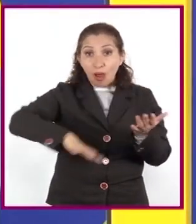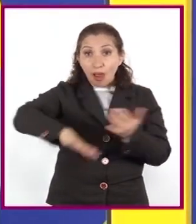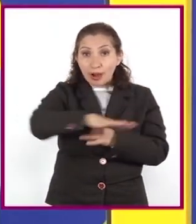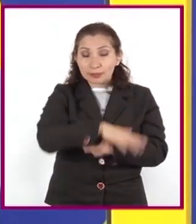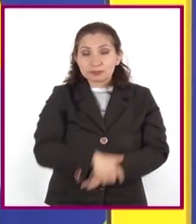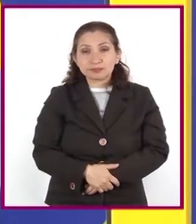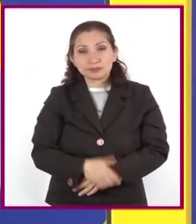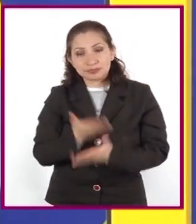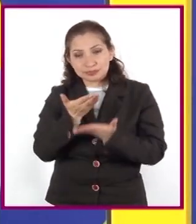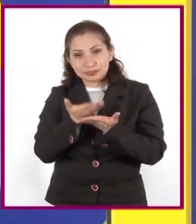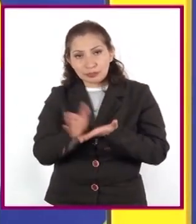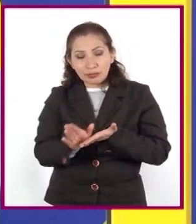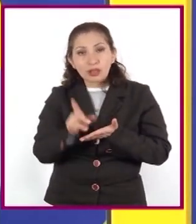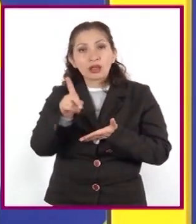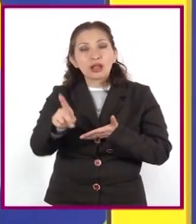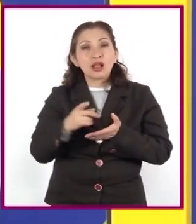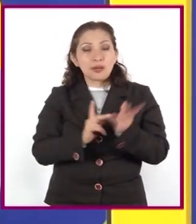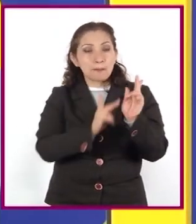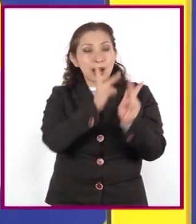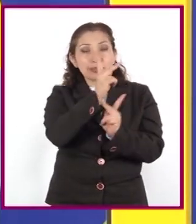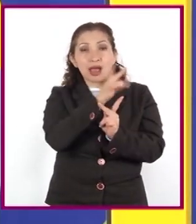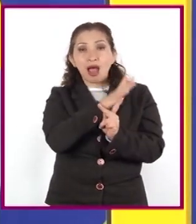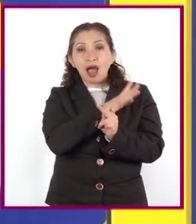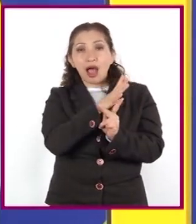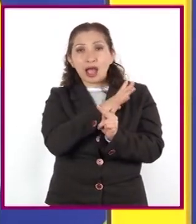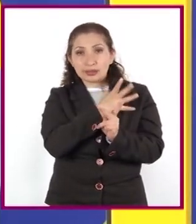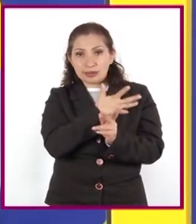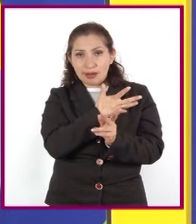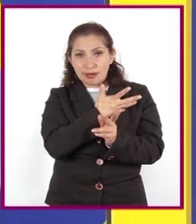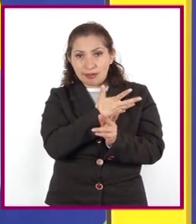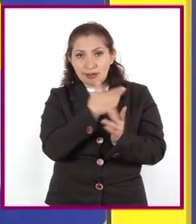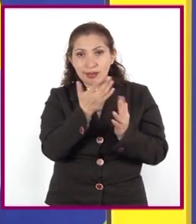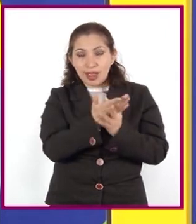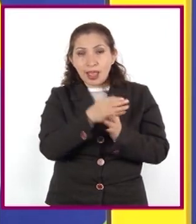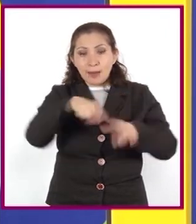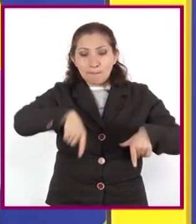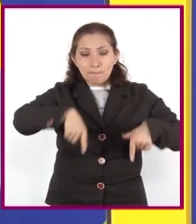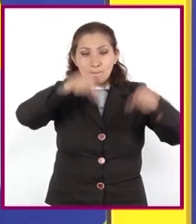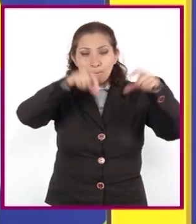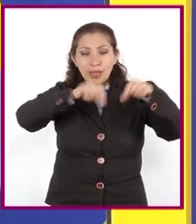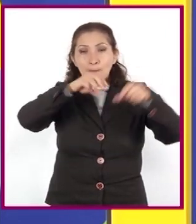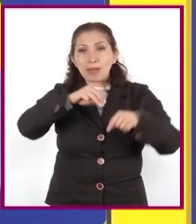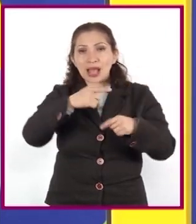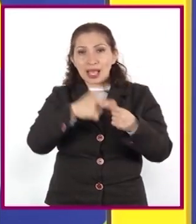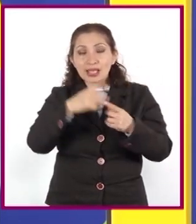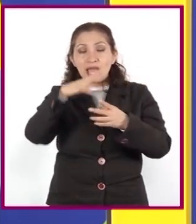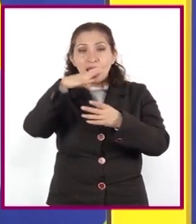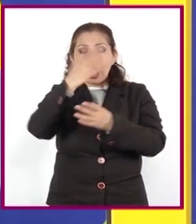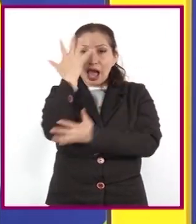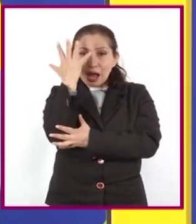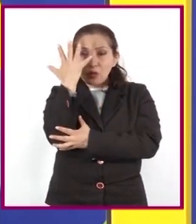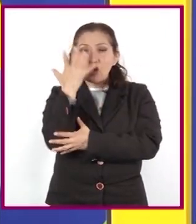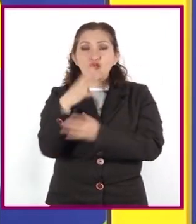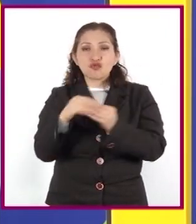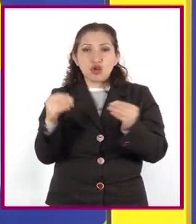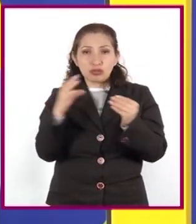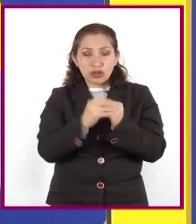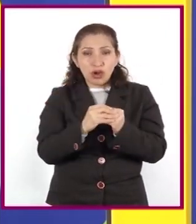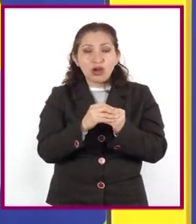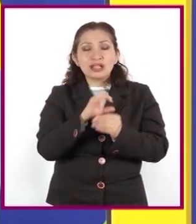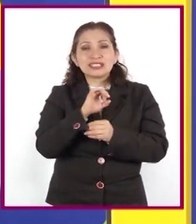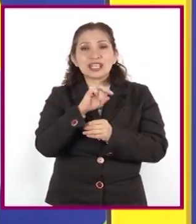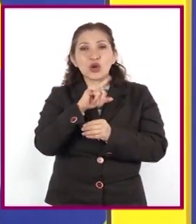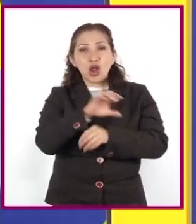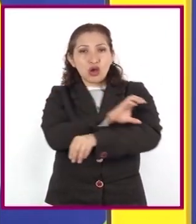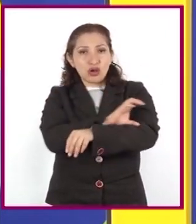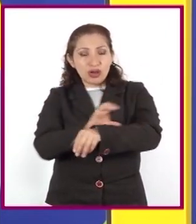Por otra parte, la flora se encuentra comprendida de maguey, árboles frutales, ciruelo, chabacano,